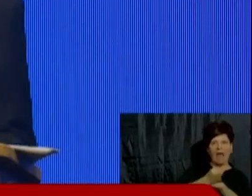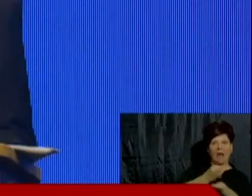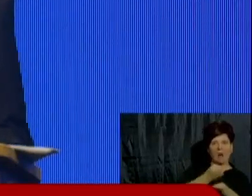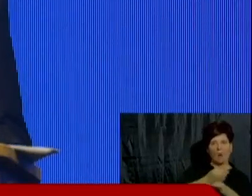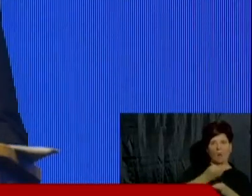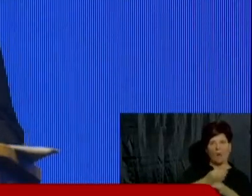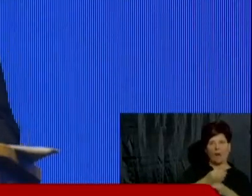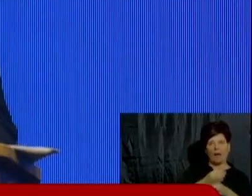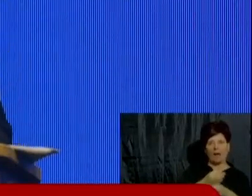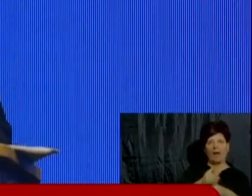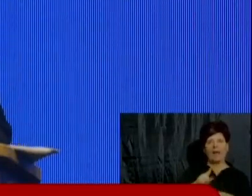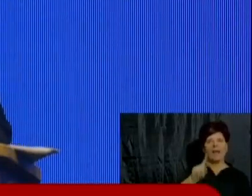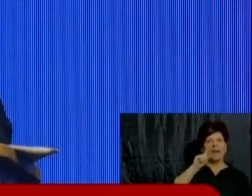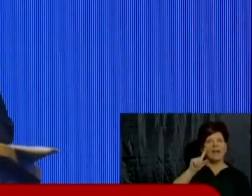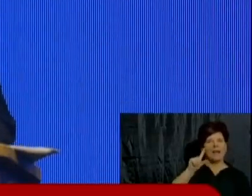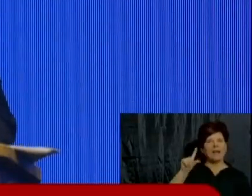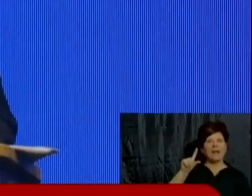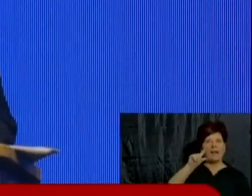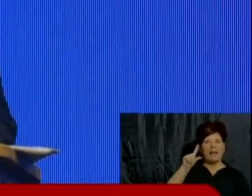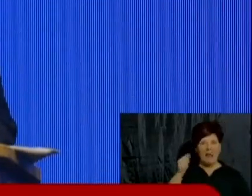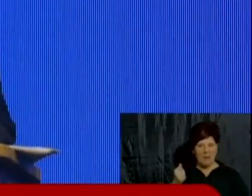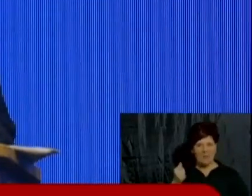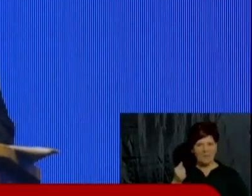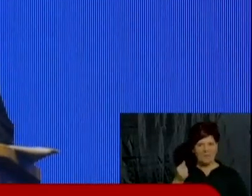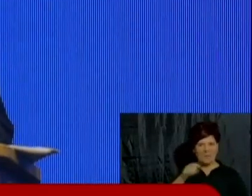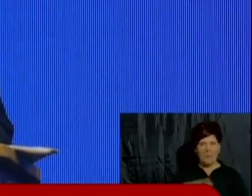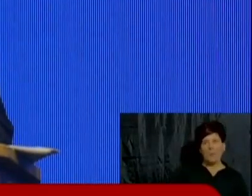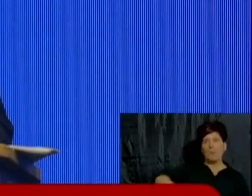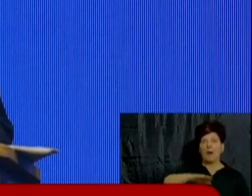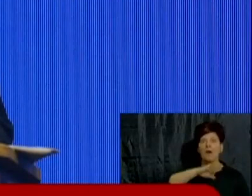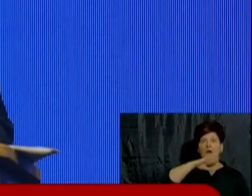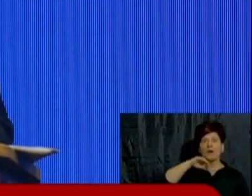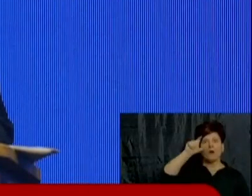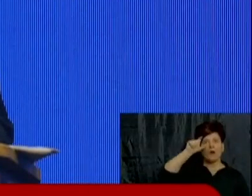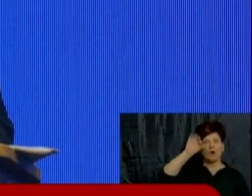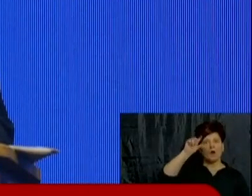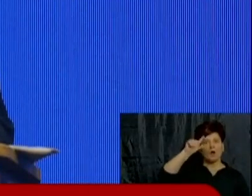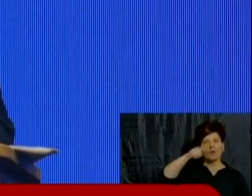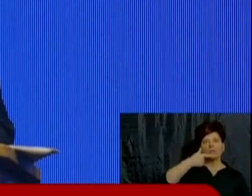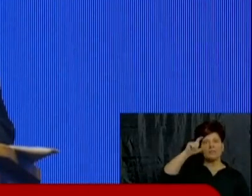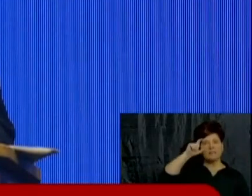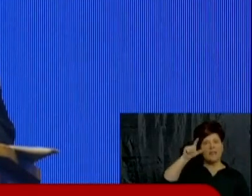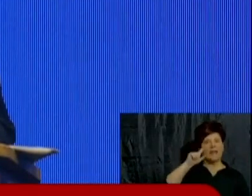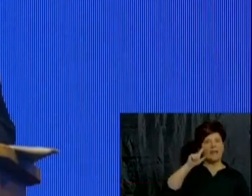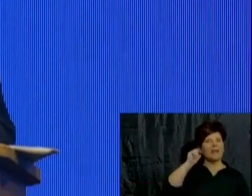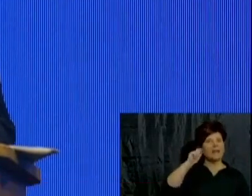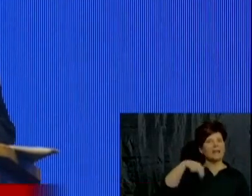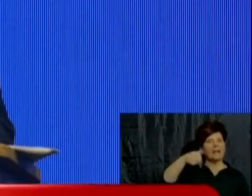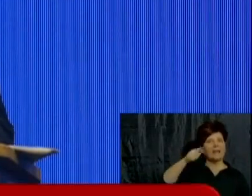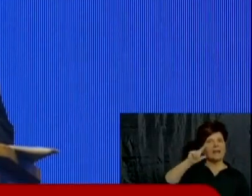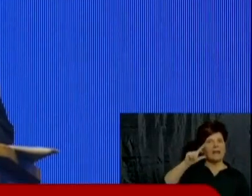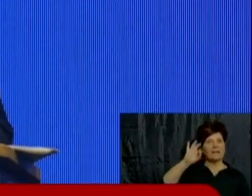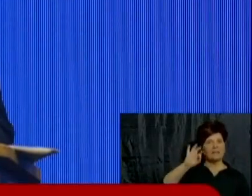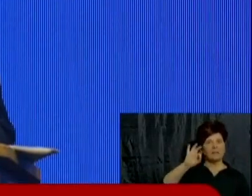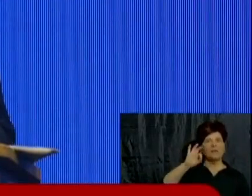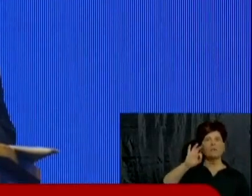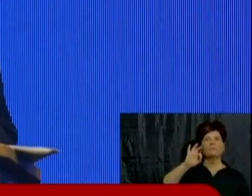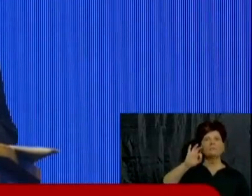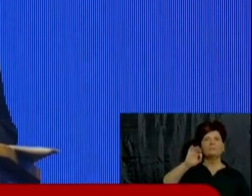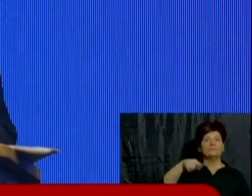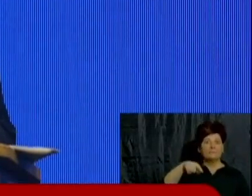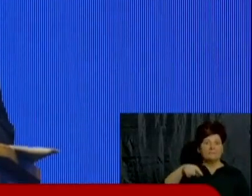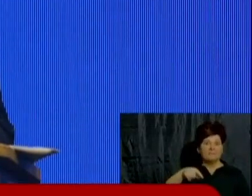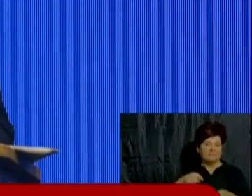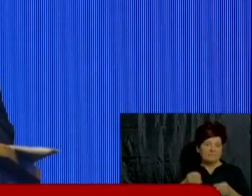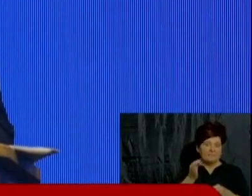muy interesantes, sobre todo lo del crédito que mucha gente no lo tenía en claro, este crédito que